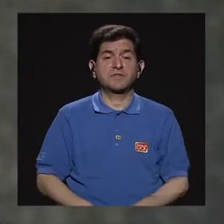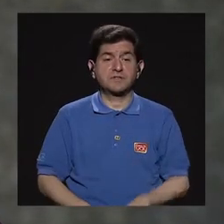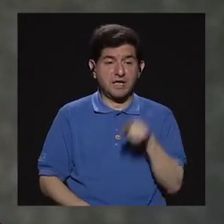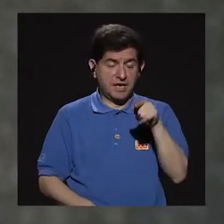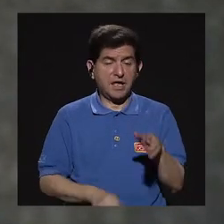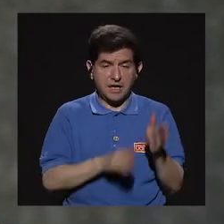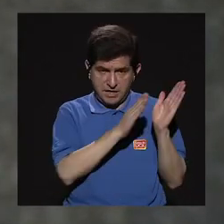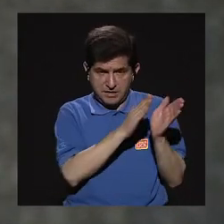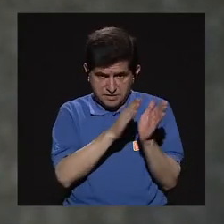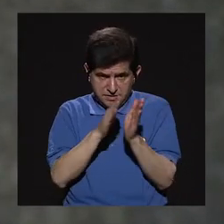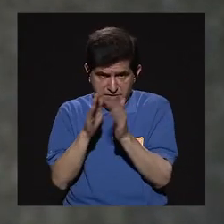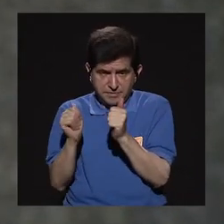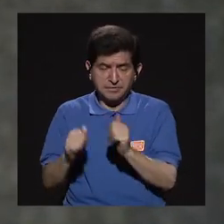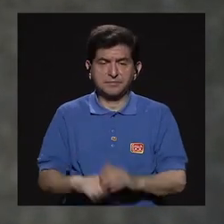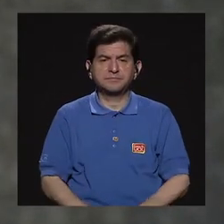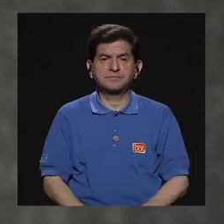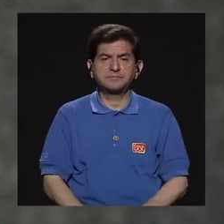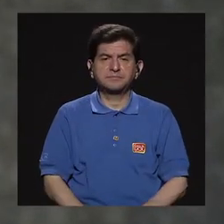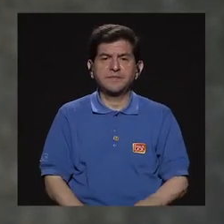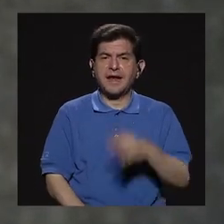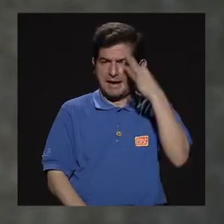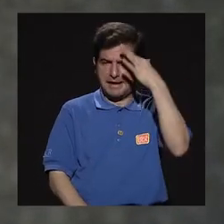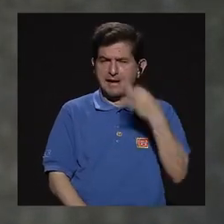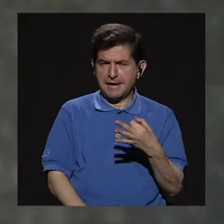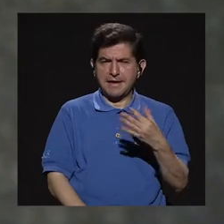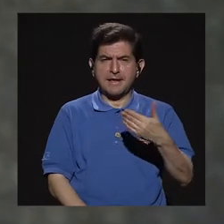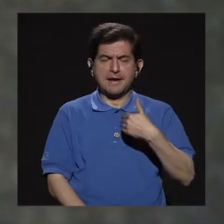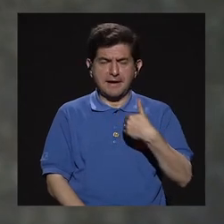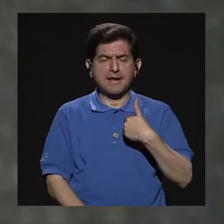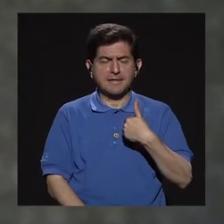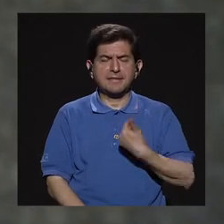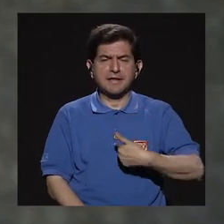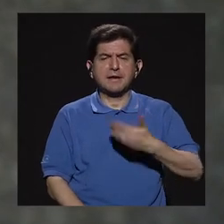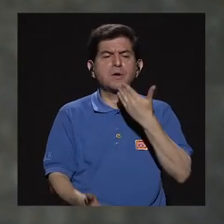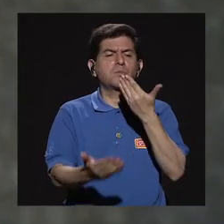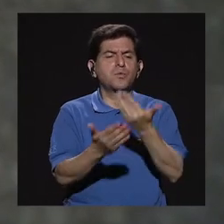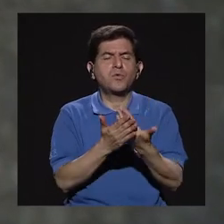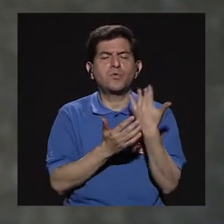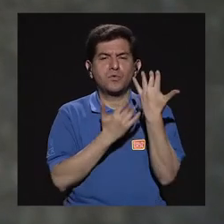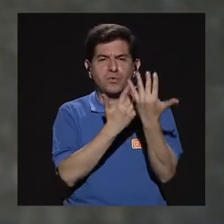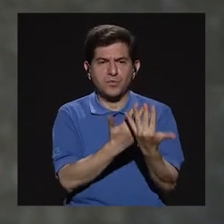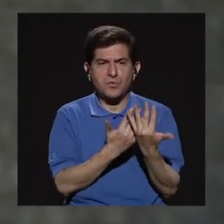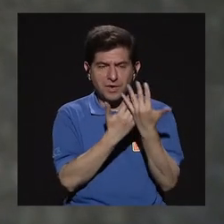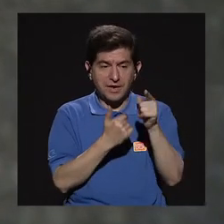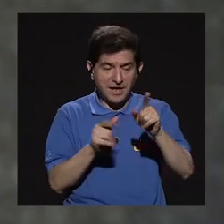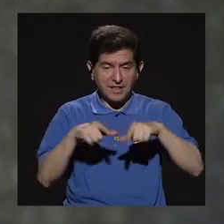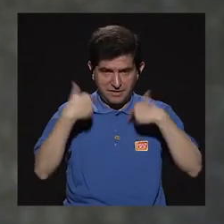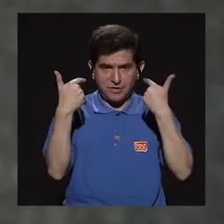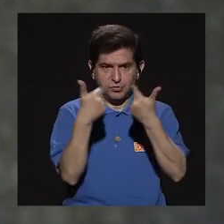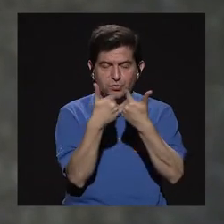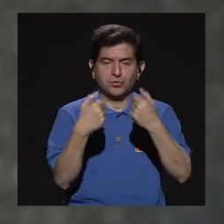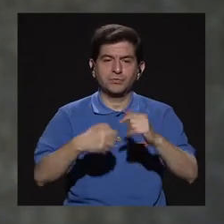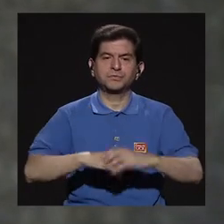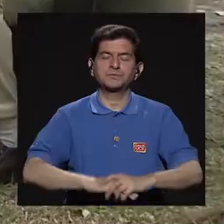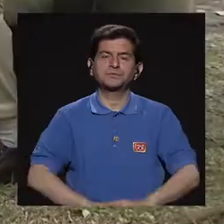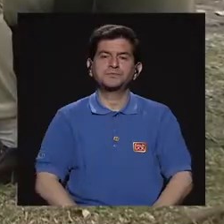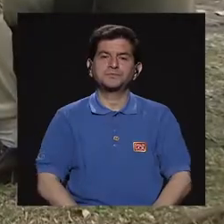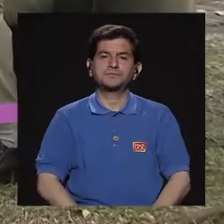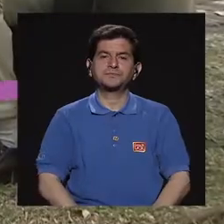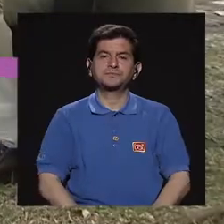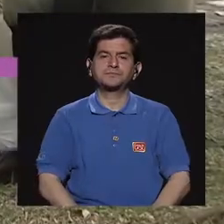académico, entonces, exactamente, entonces, creemos que tenemos muy buenas expectativas de esta promoción, sí.